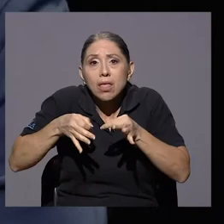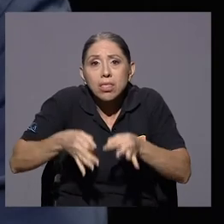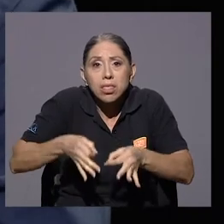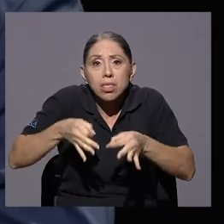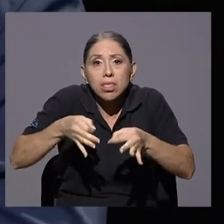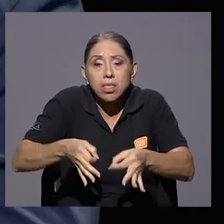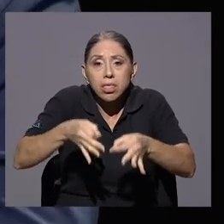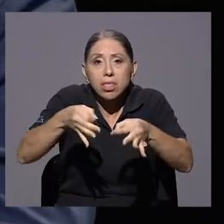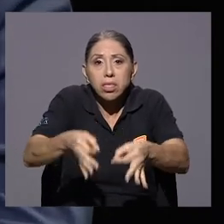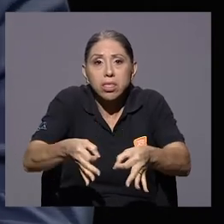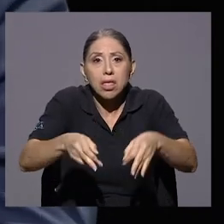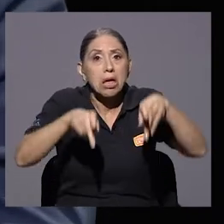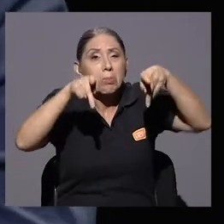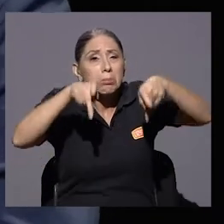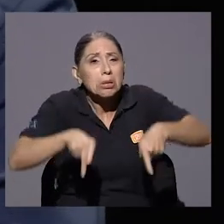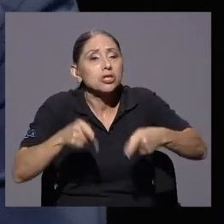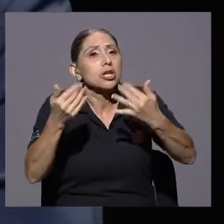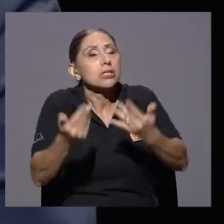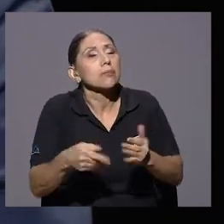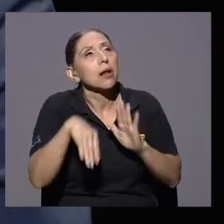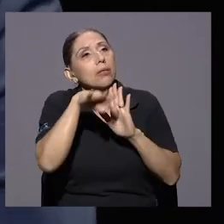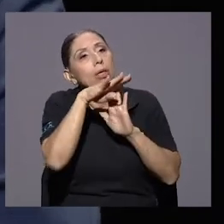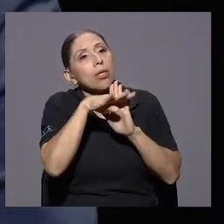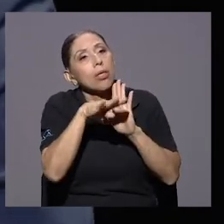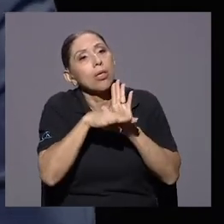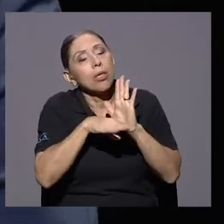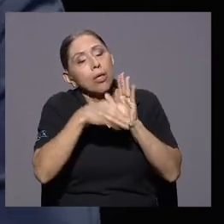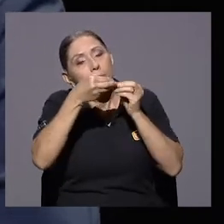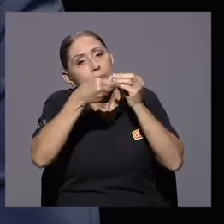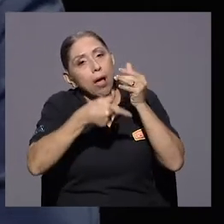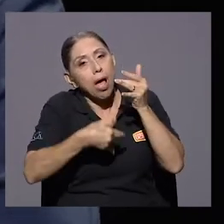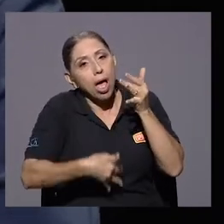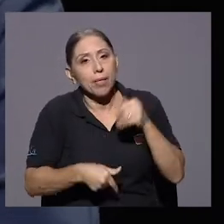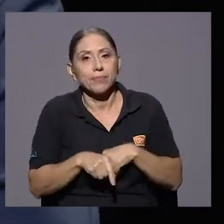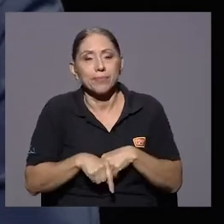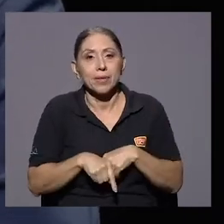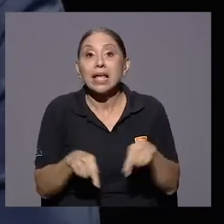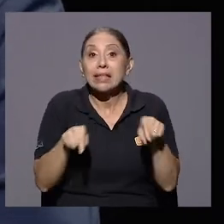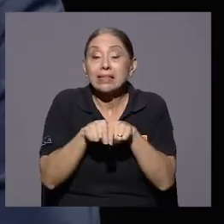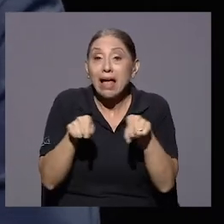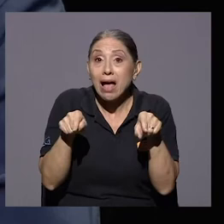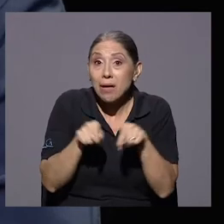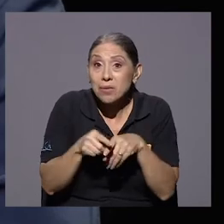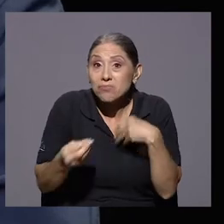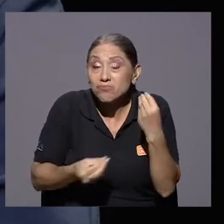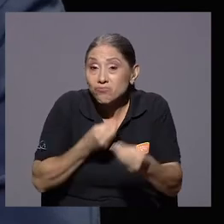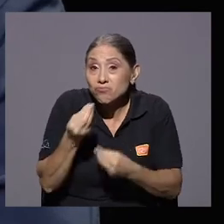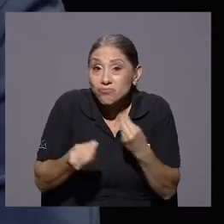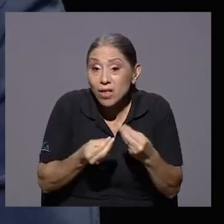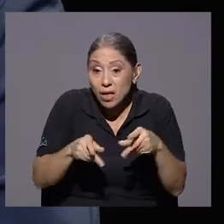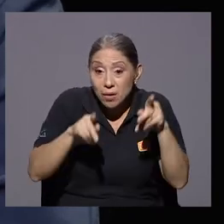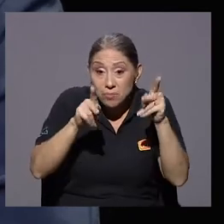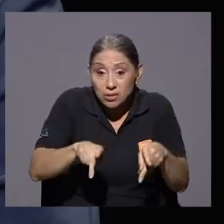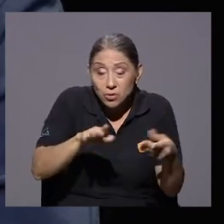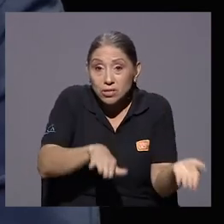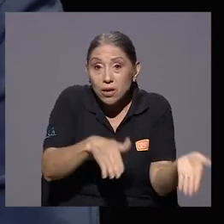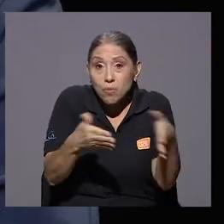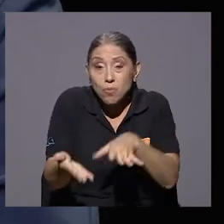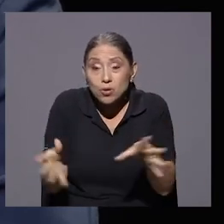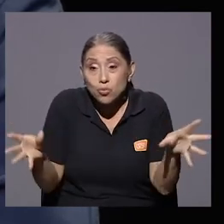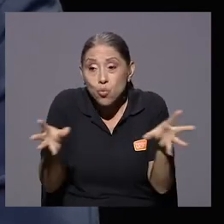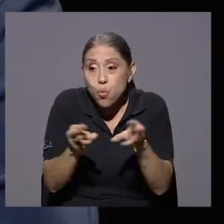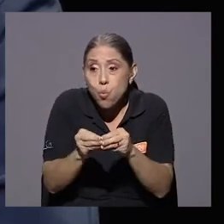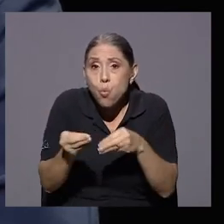un aumento en las listas de espera. Y un efecto que todavía no lo hemos podido cuantificar en cuanto a la mortalidad y la inmobiliaridad en nuestro país.